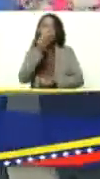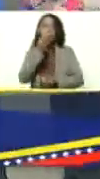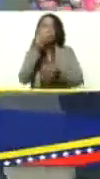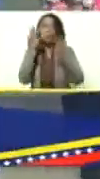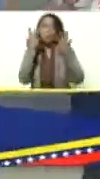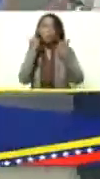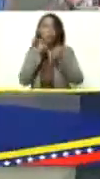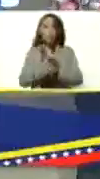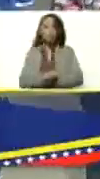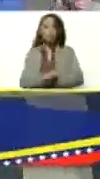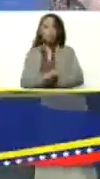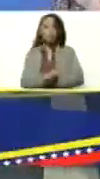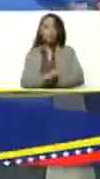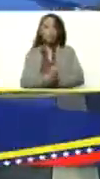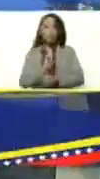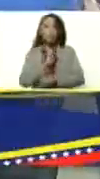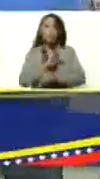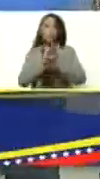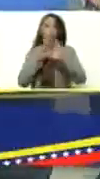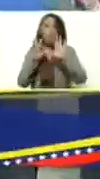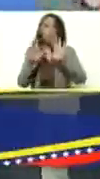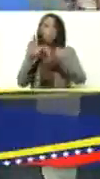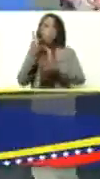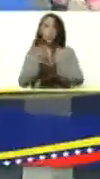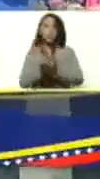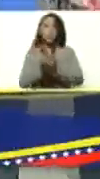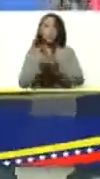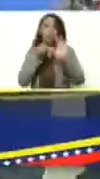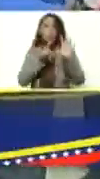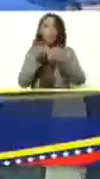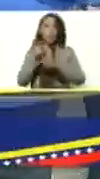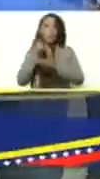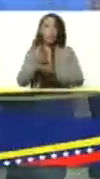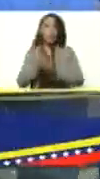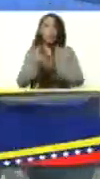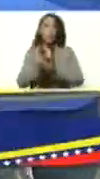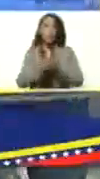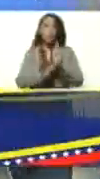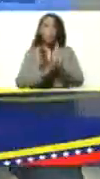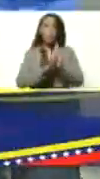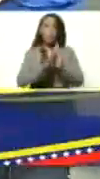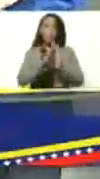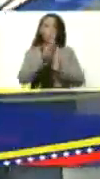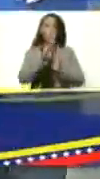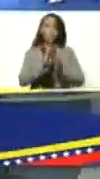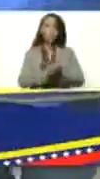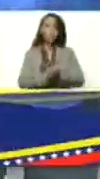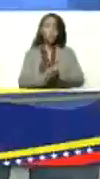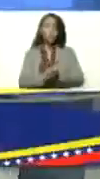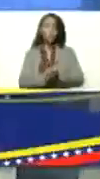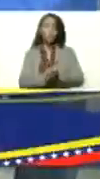de 48 kilos a 60 kilos. 60 kilos, Fernando, Wilmar,